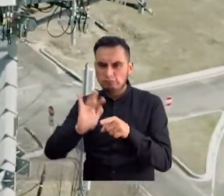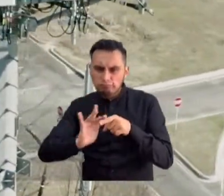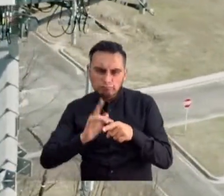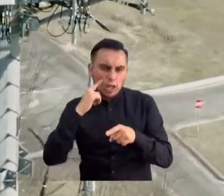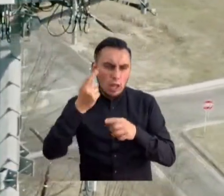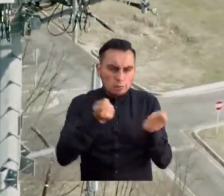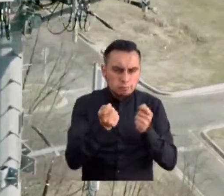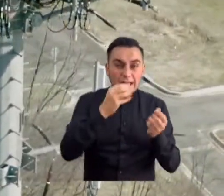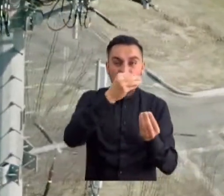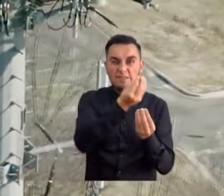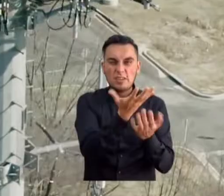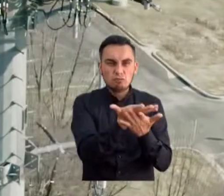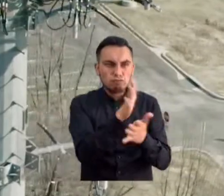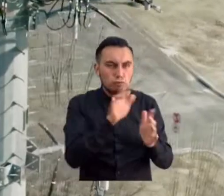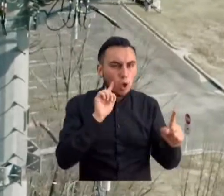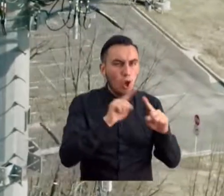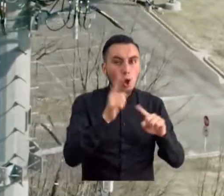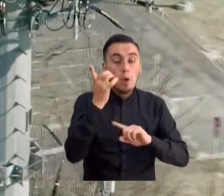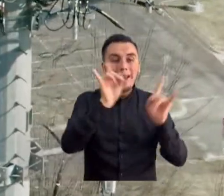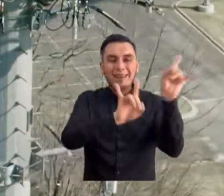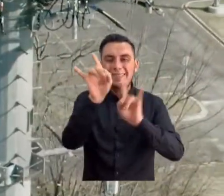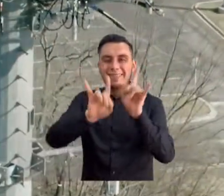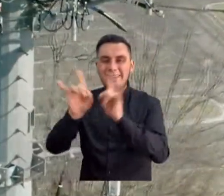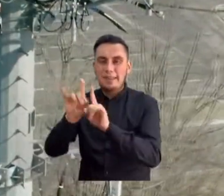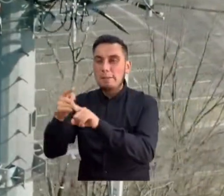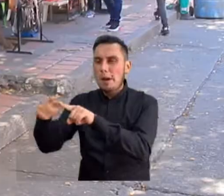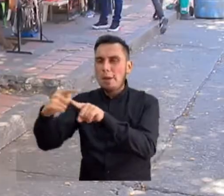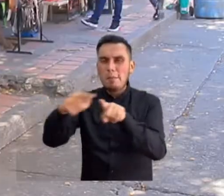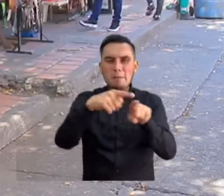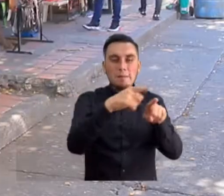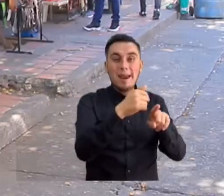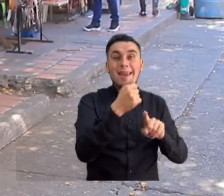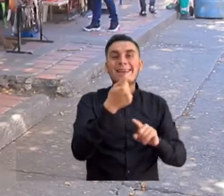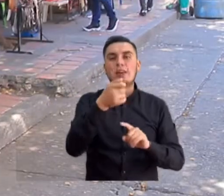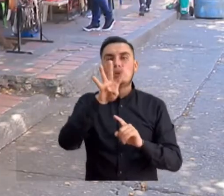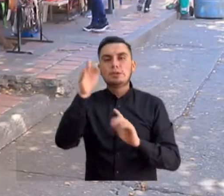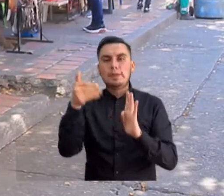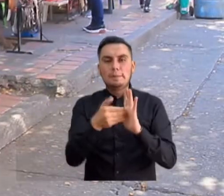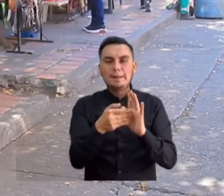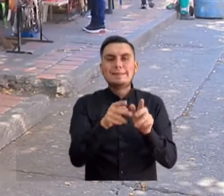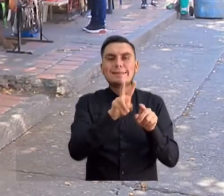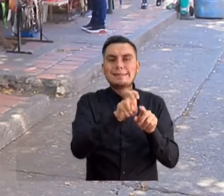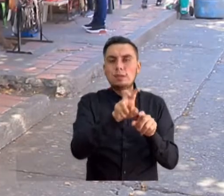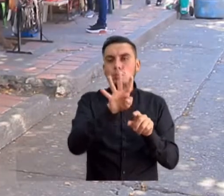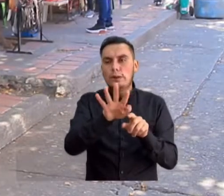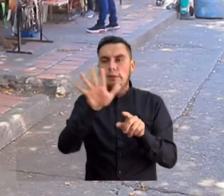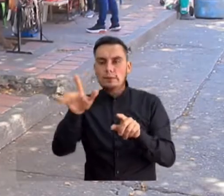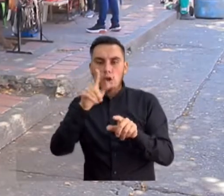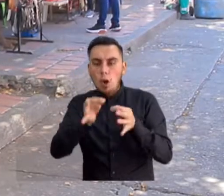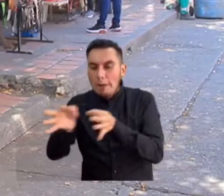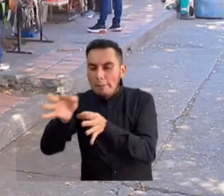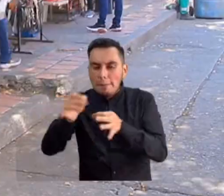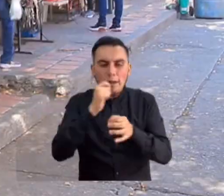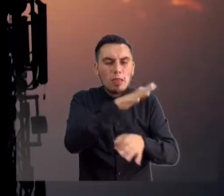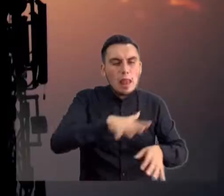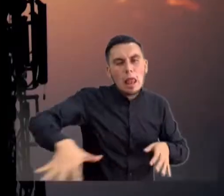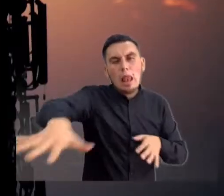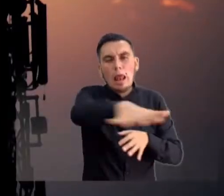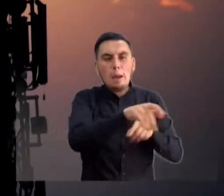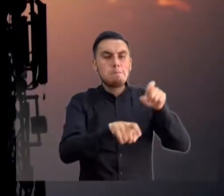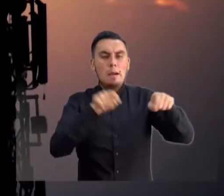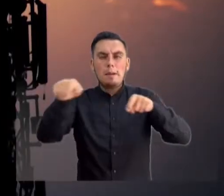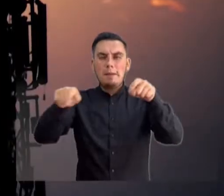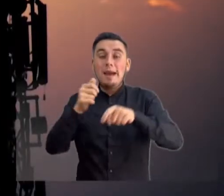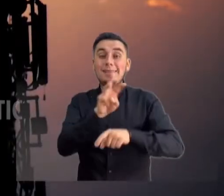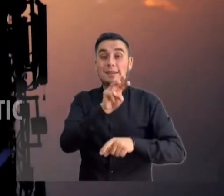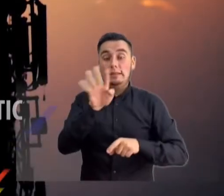y mantenimiento de la infraestructura para prestar el servicio de Internet en 14 mil 745 centros digitales en zonas rurales de